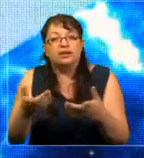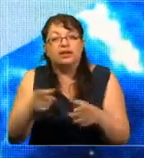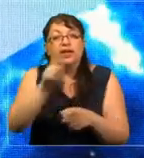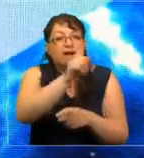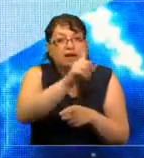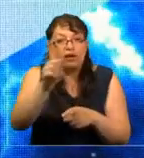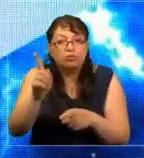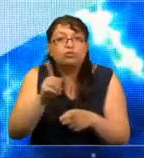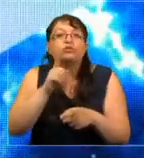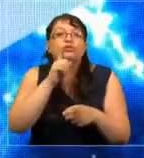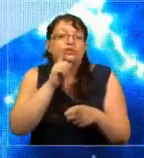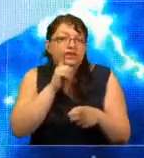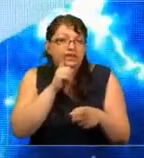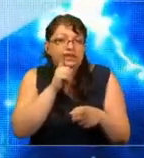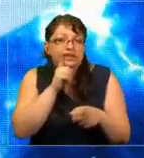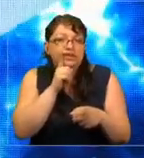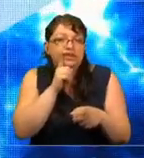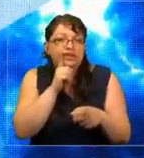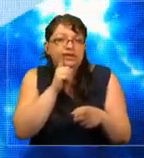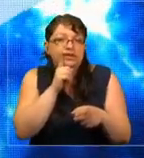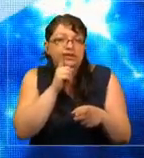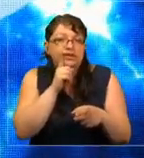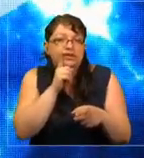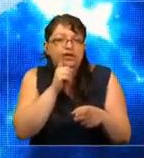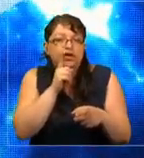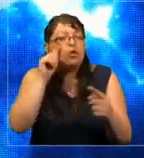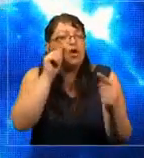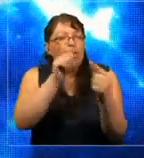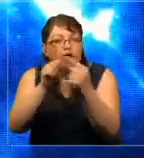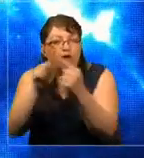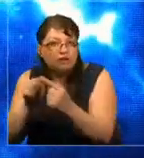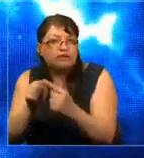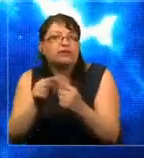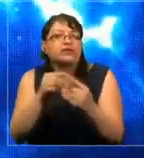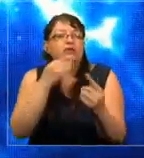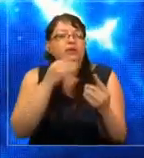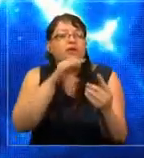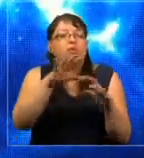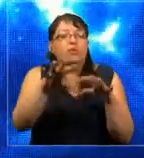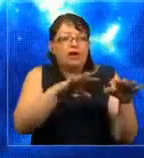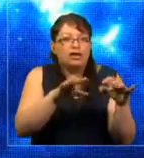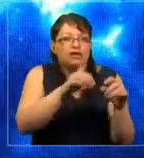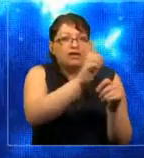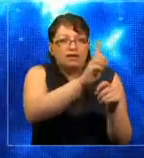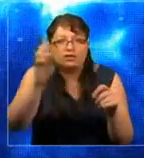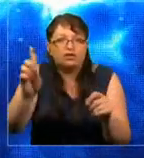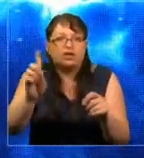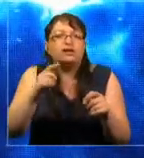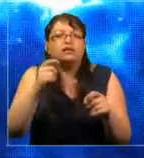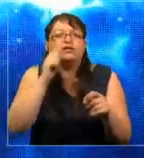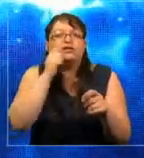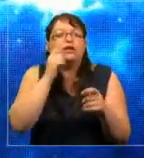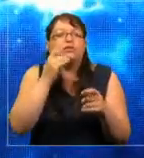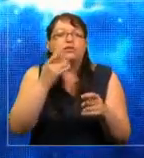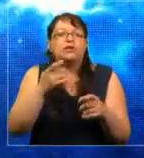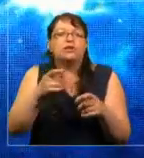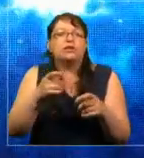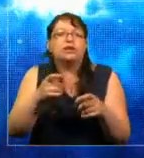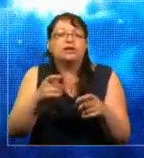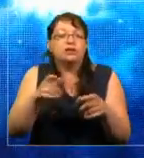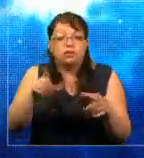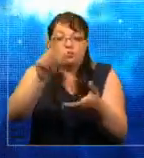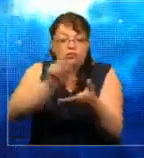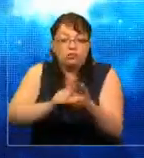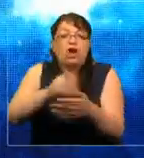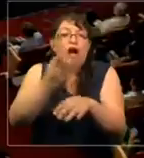tiene su agenda y sus objetivos individuales y personales. No porque haya un millón de personas en el mismo